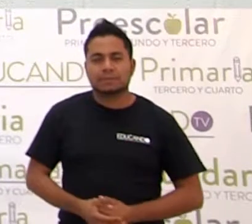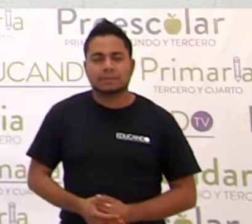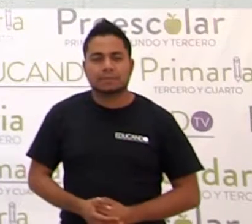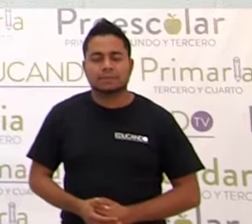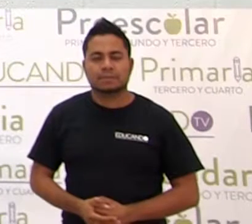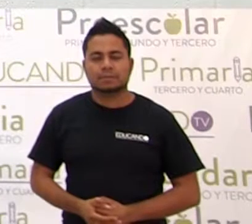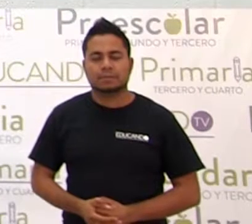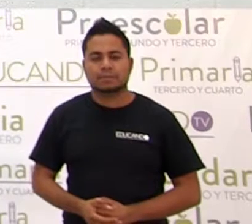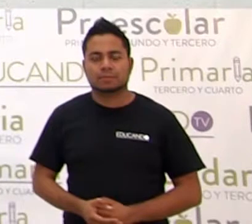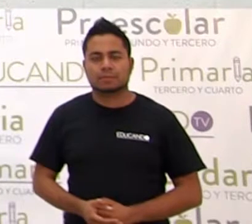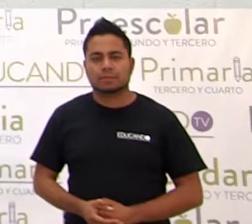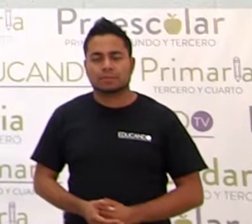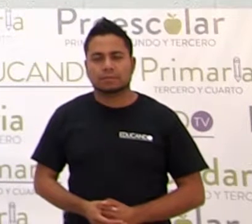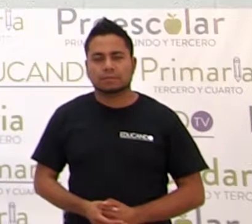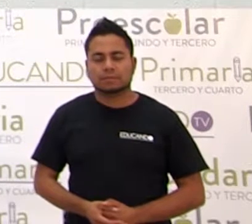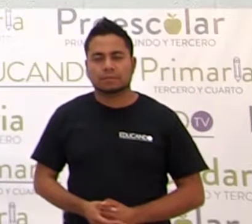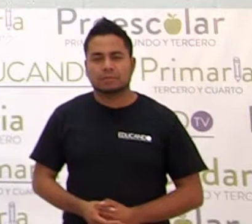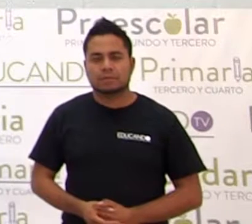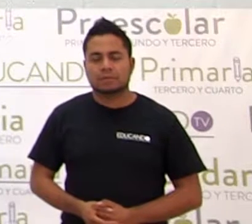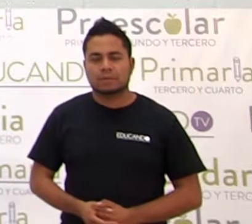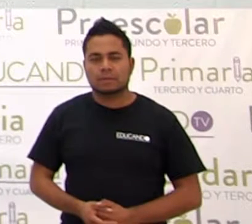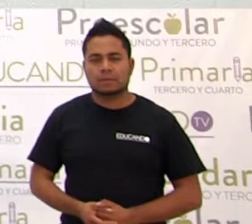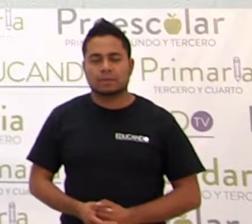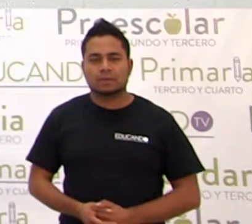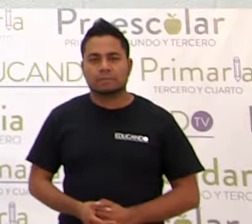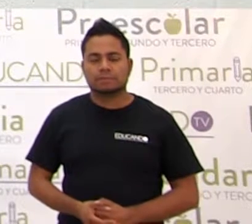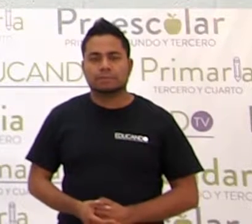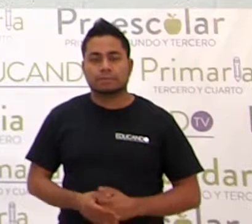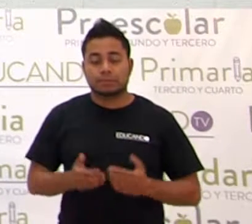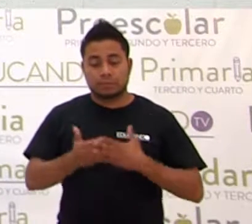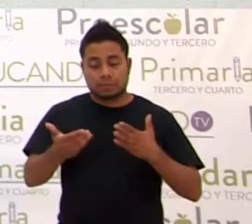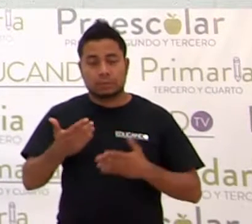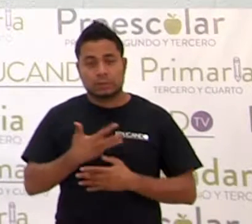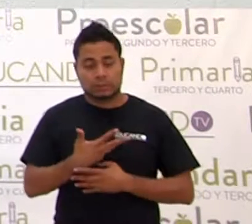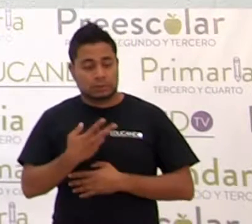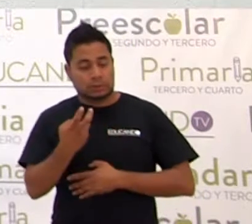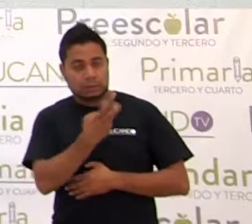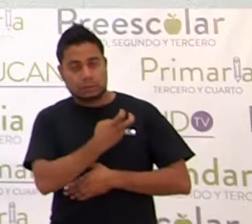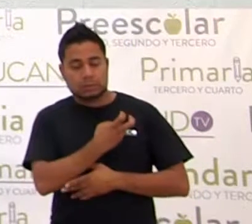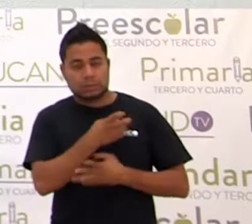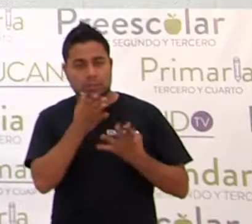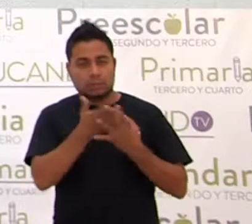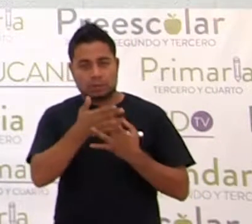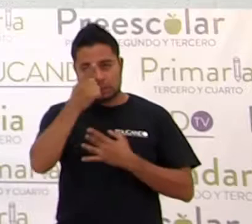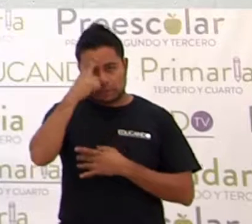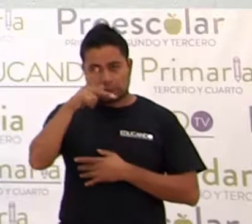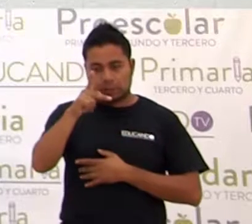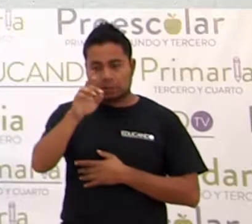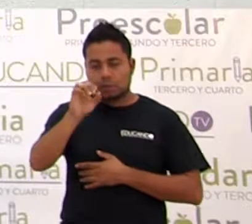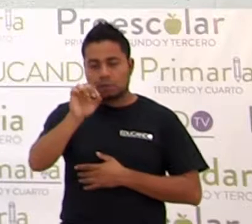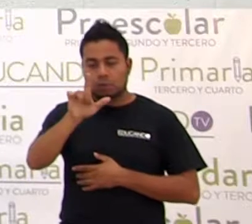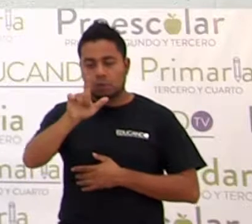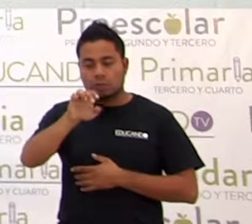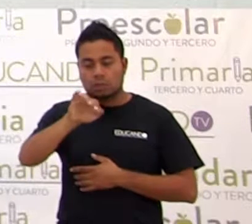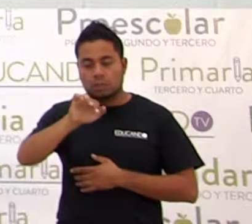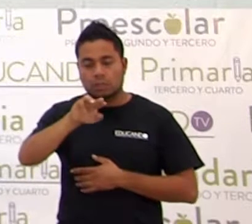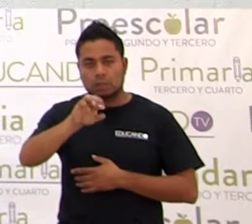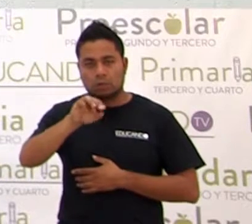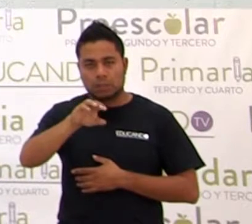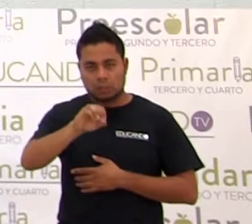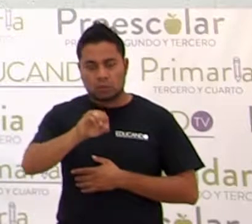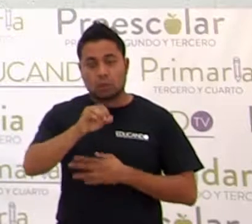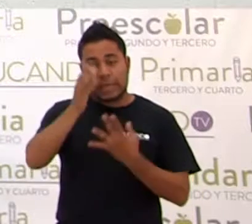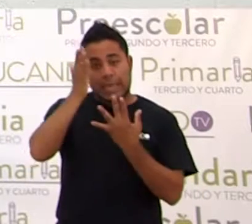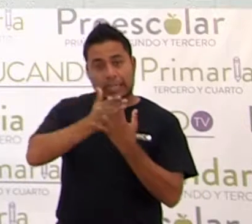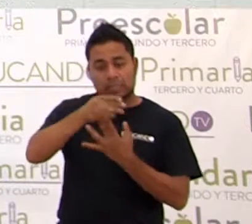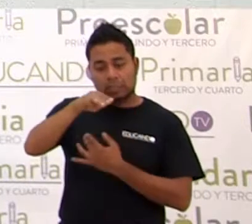tenemos esta división de polinomio entre monomio. ¿Qué